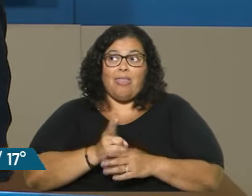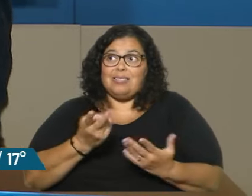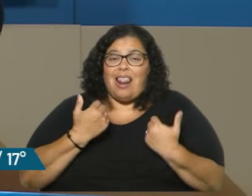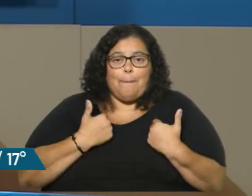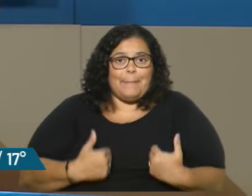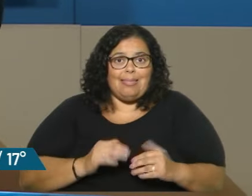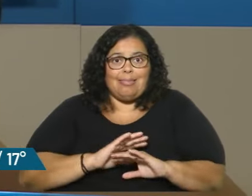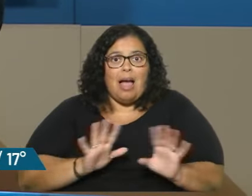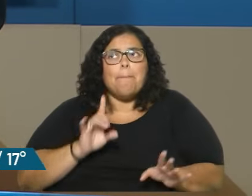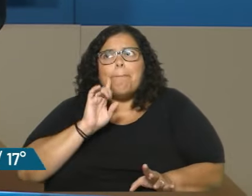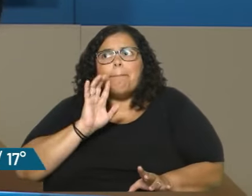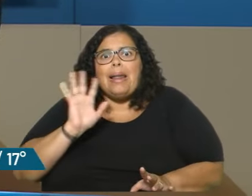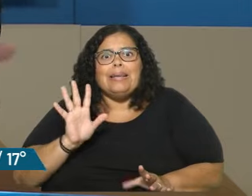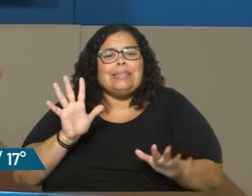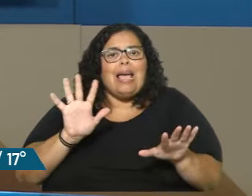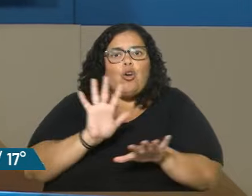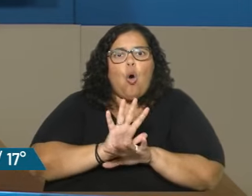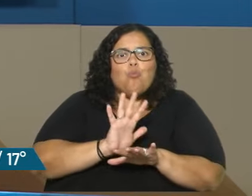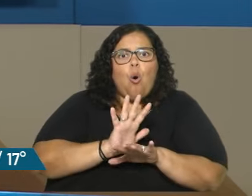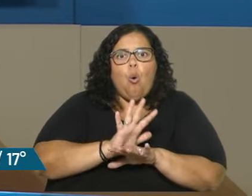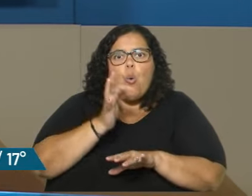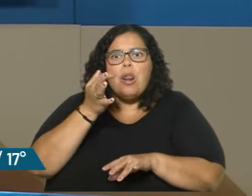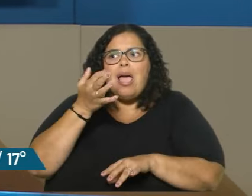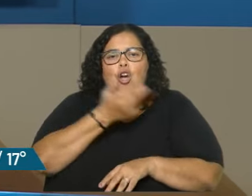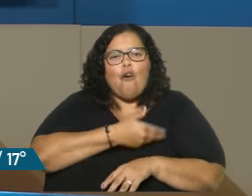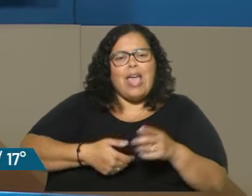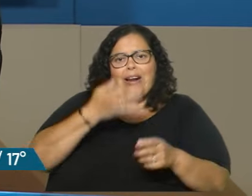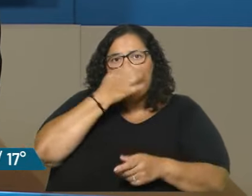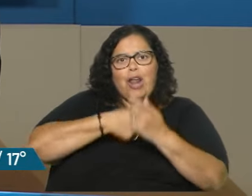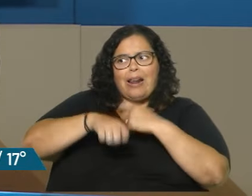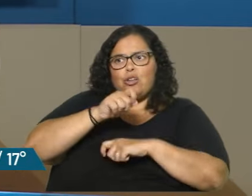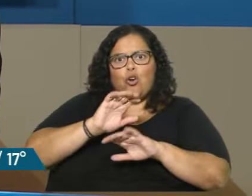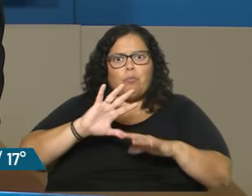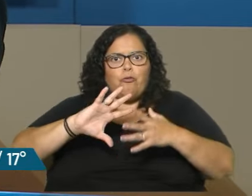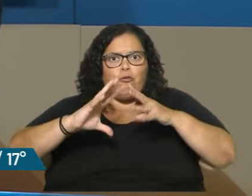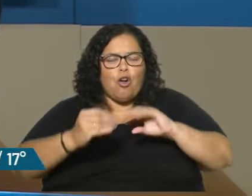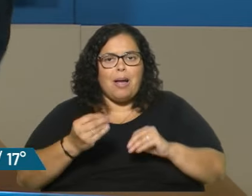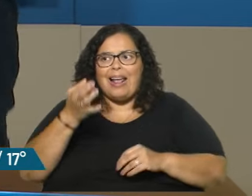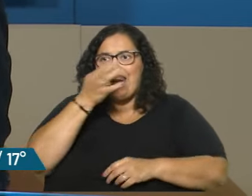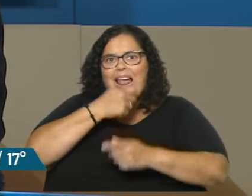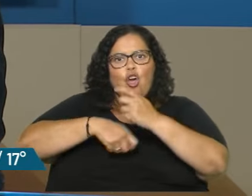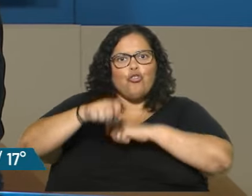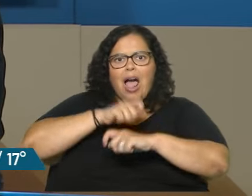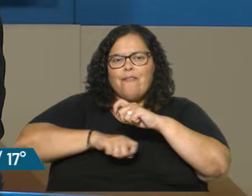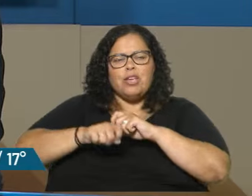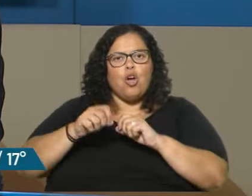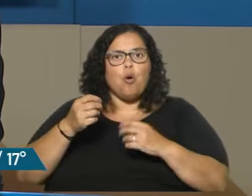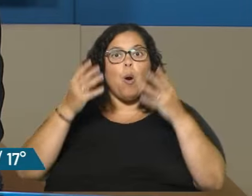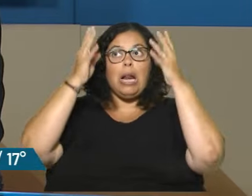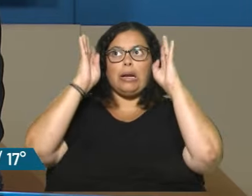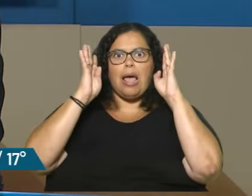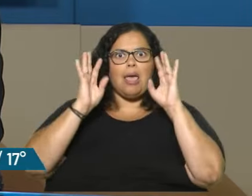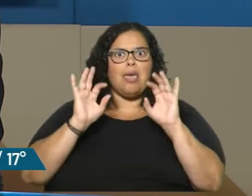Parecería que estamos viviendo una especie de narco gobierno, donde el narcotráfico es el rey de toda esta historia.